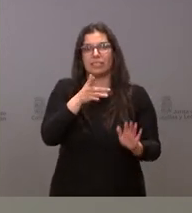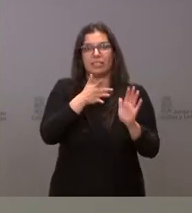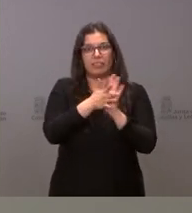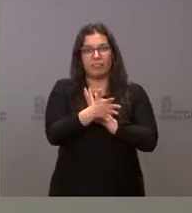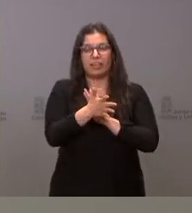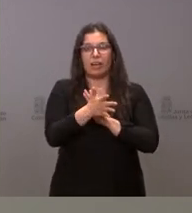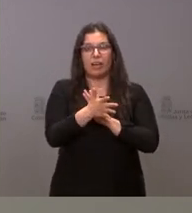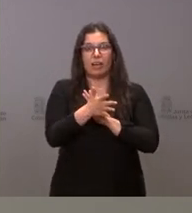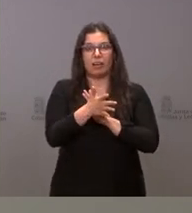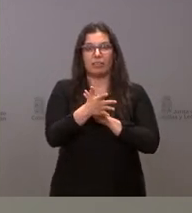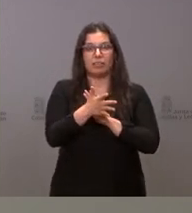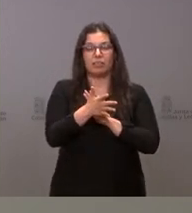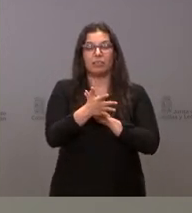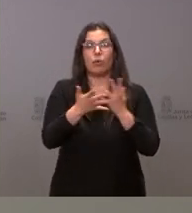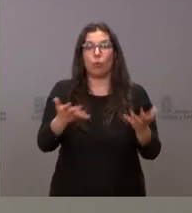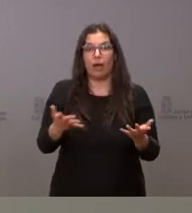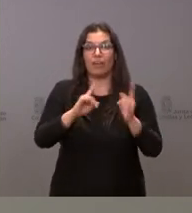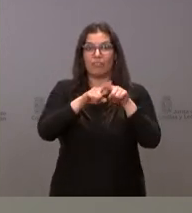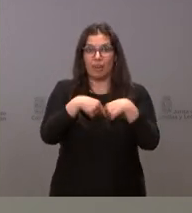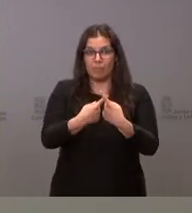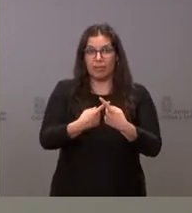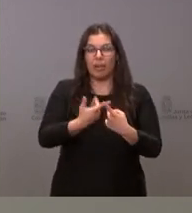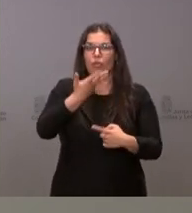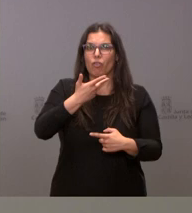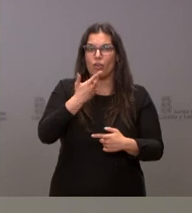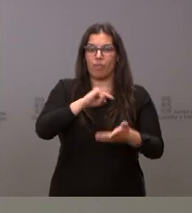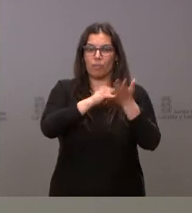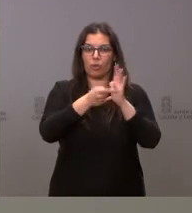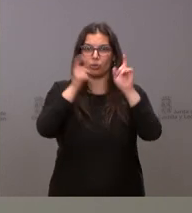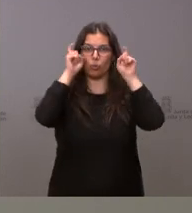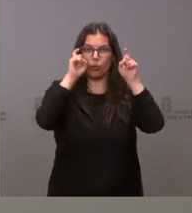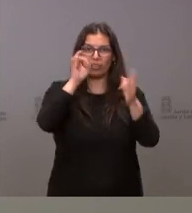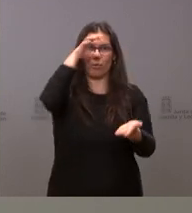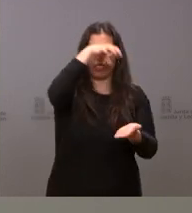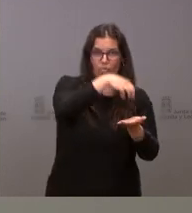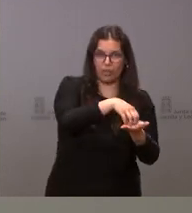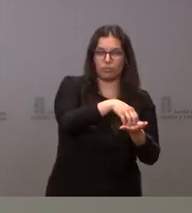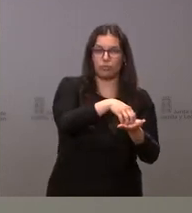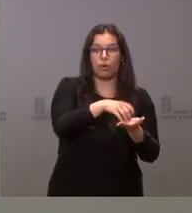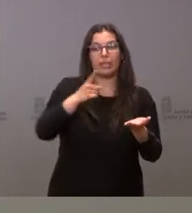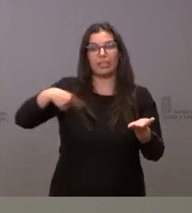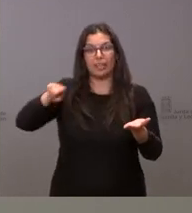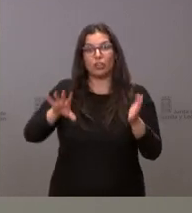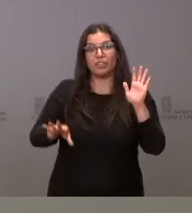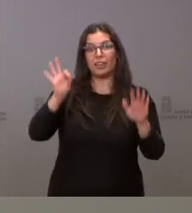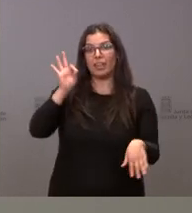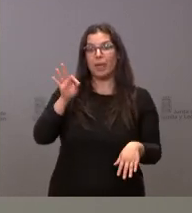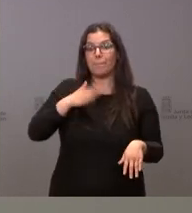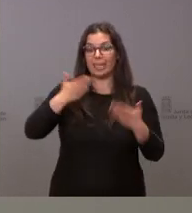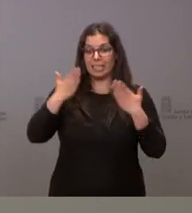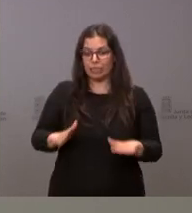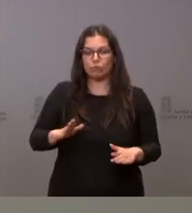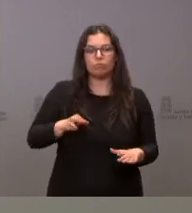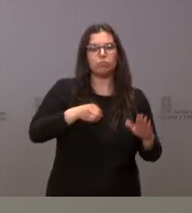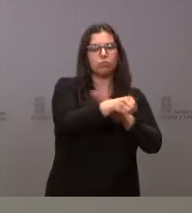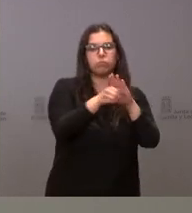establecido en que las familias conocen el proyecto educativo de centro, las familias determinan dónde escolarizan a sus